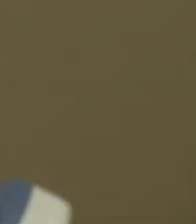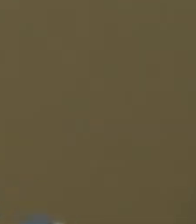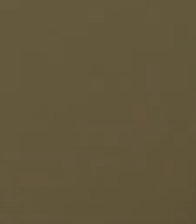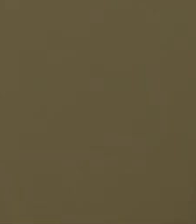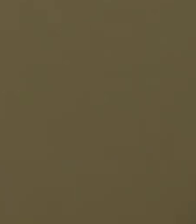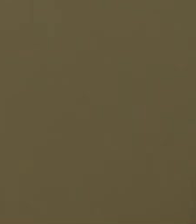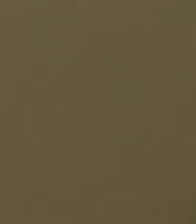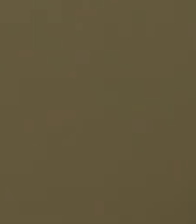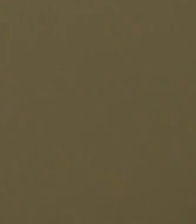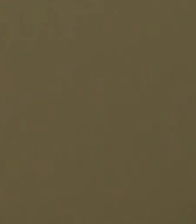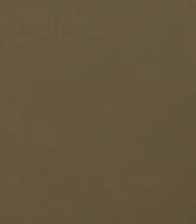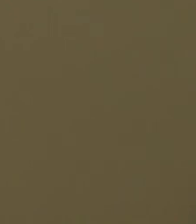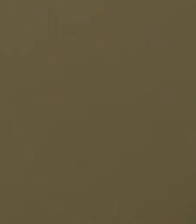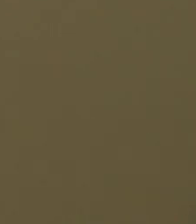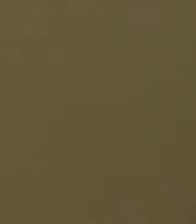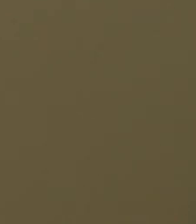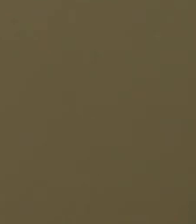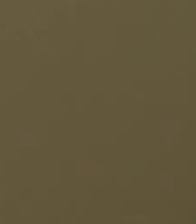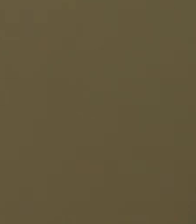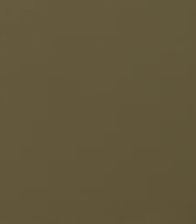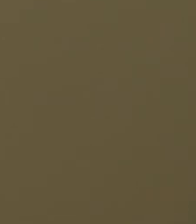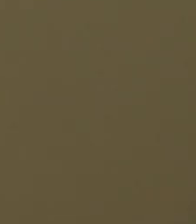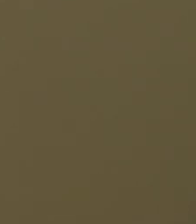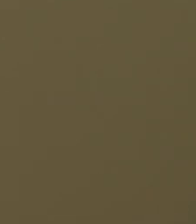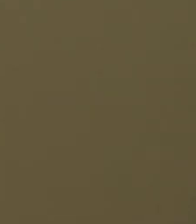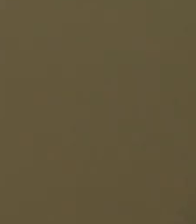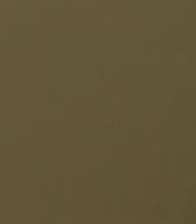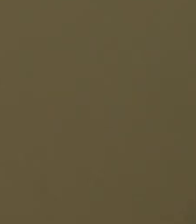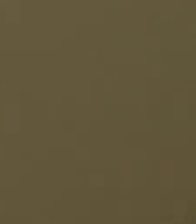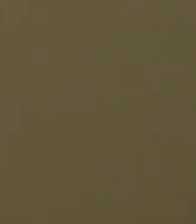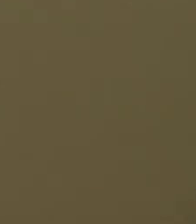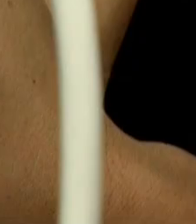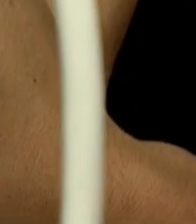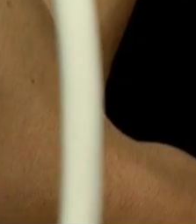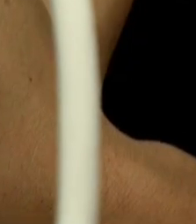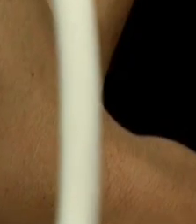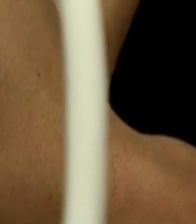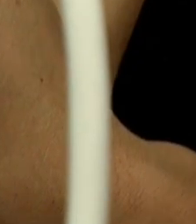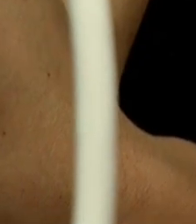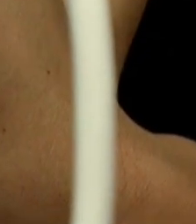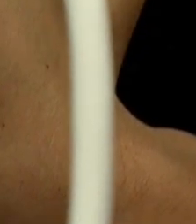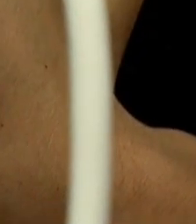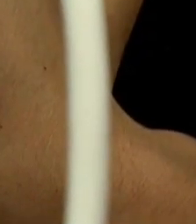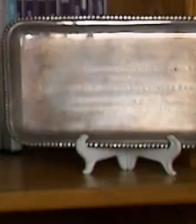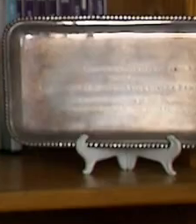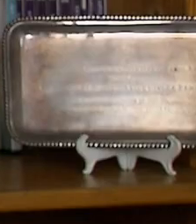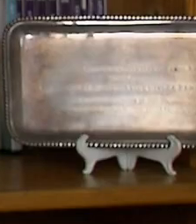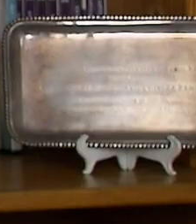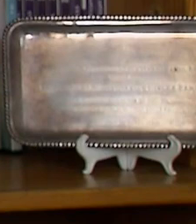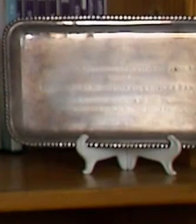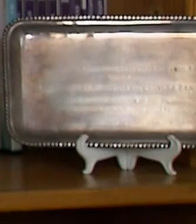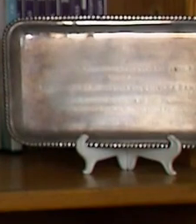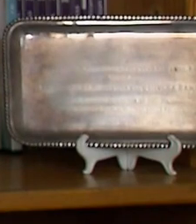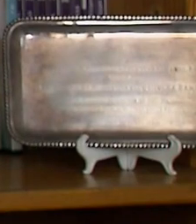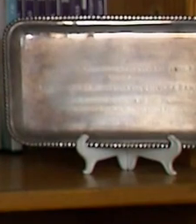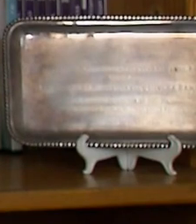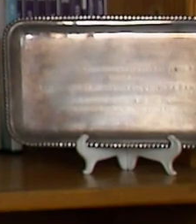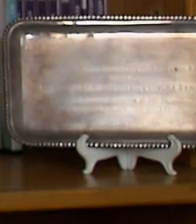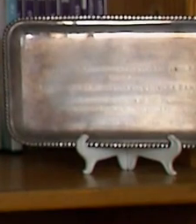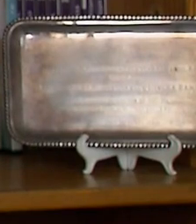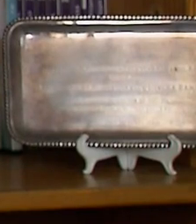demostramos en el perfil de lípidos que hay elevación de los triglicéridos del colesterol que las grasas que nos protegen las